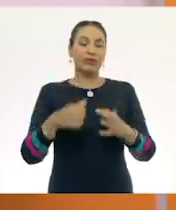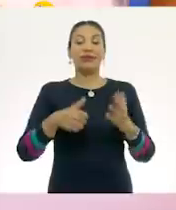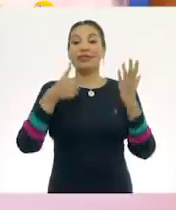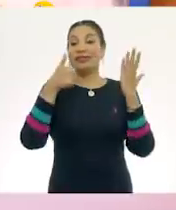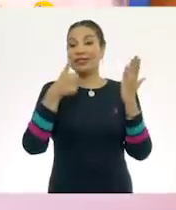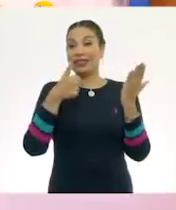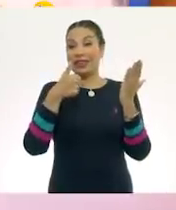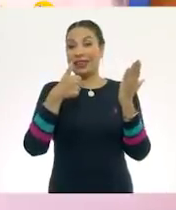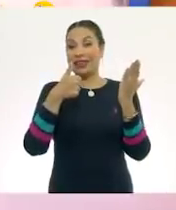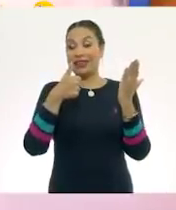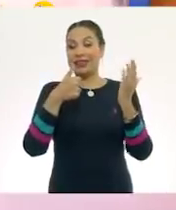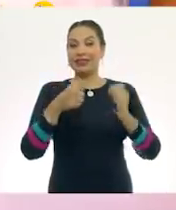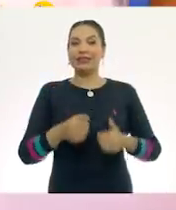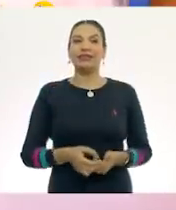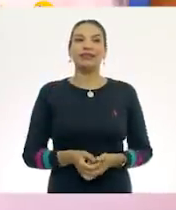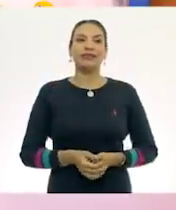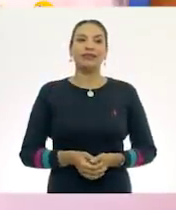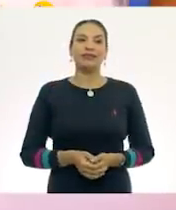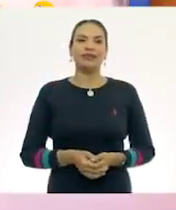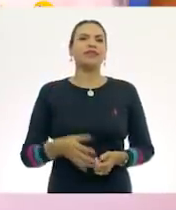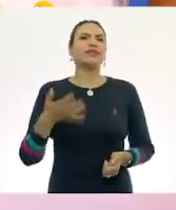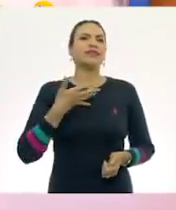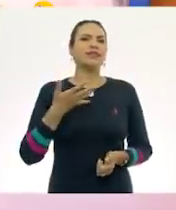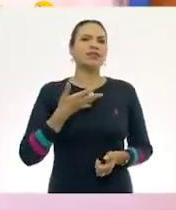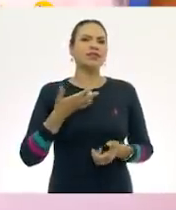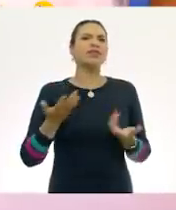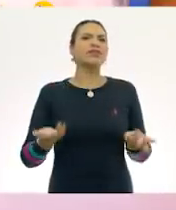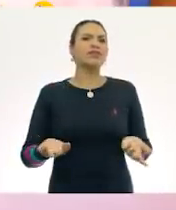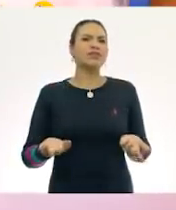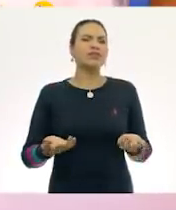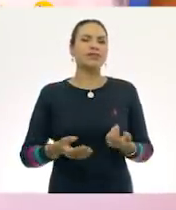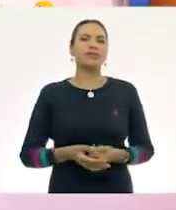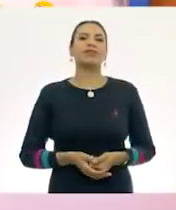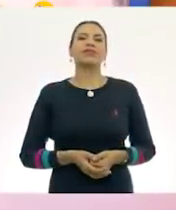seis. Seis. ¿Qué tenemos por acá?